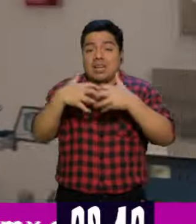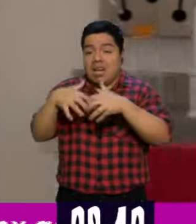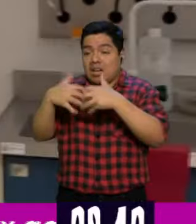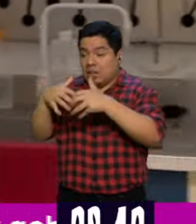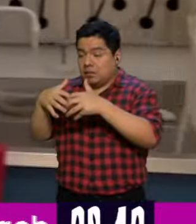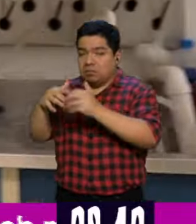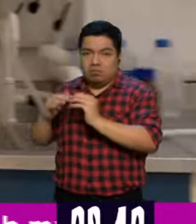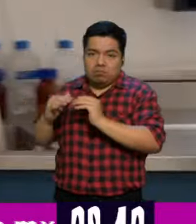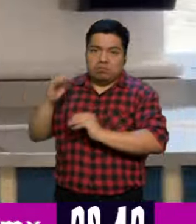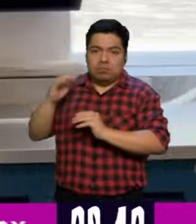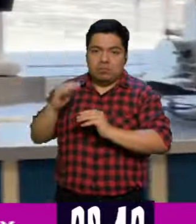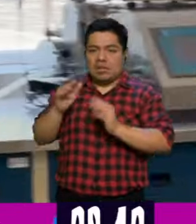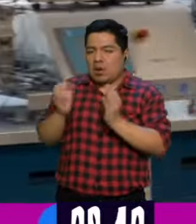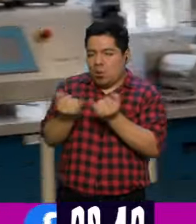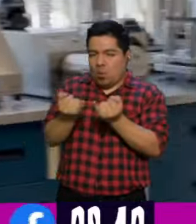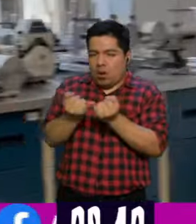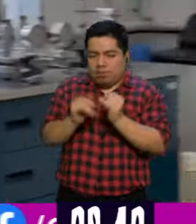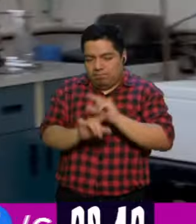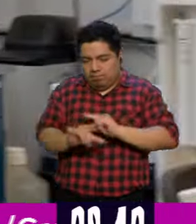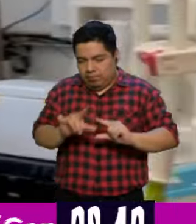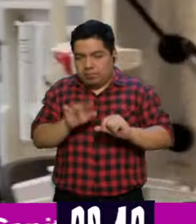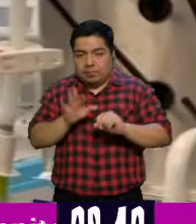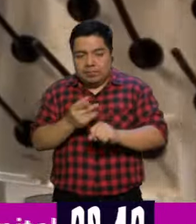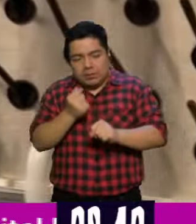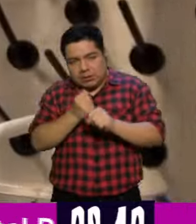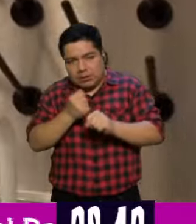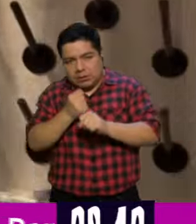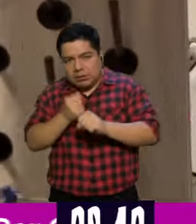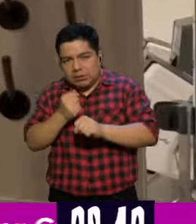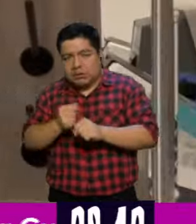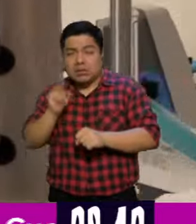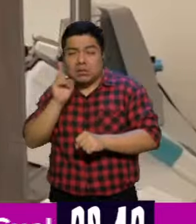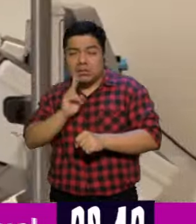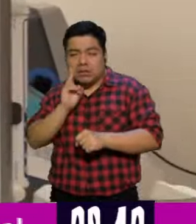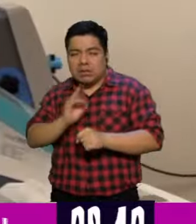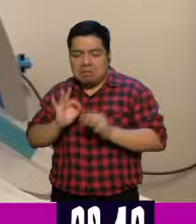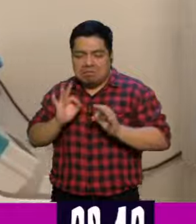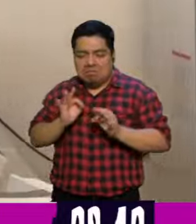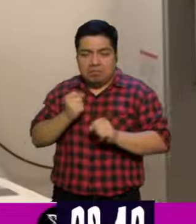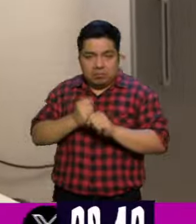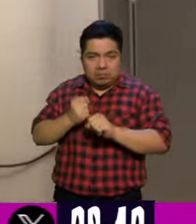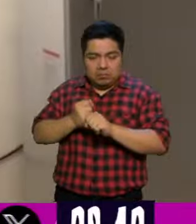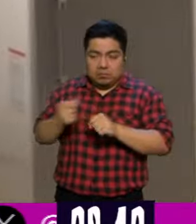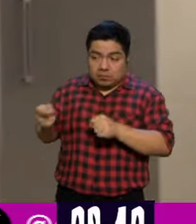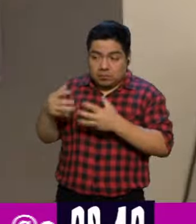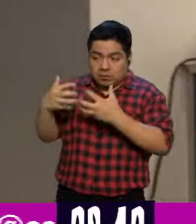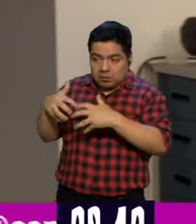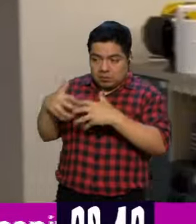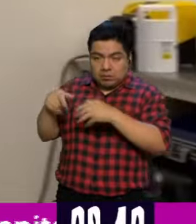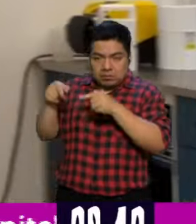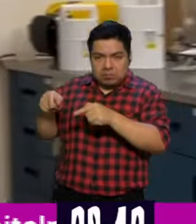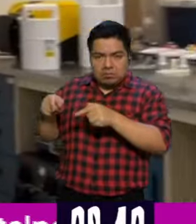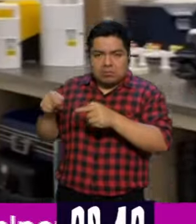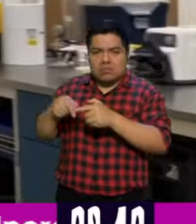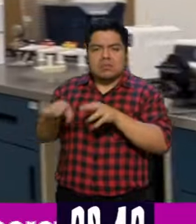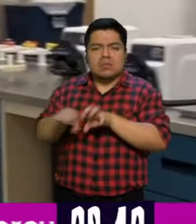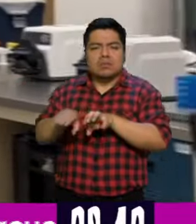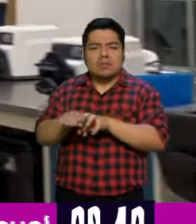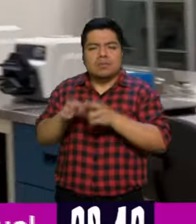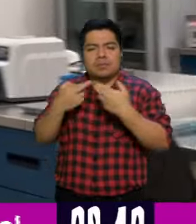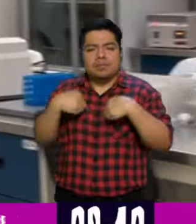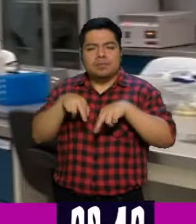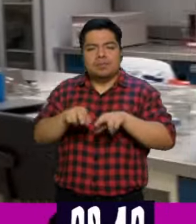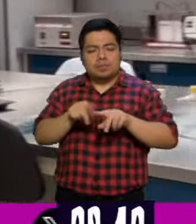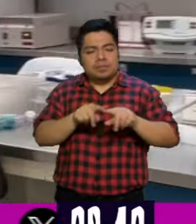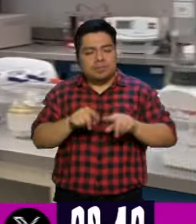a escala de laboratorio para buenas prácticas de laboratorio y estos equipos son representativos de